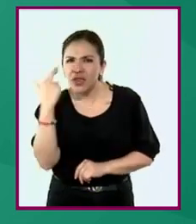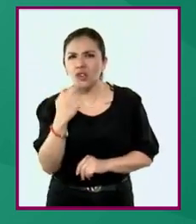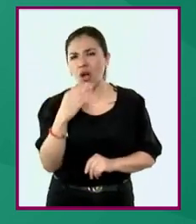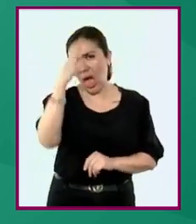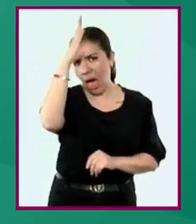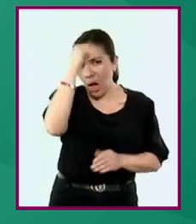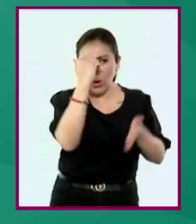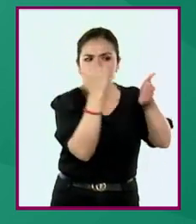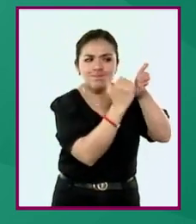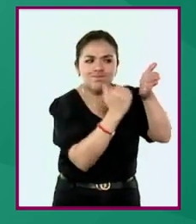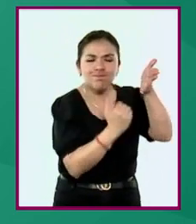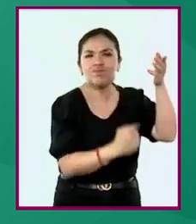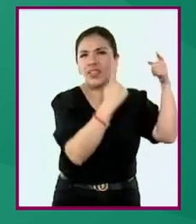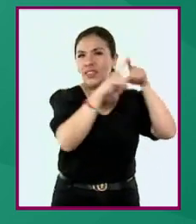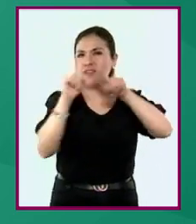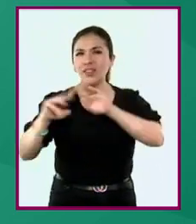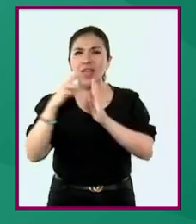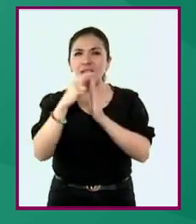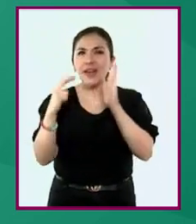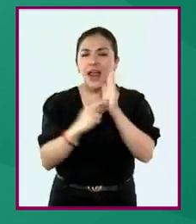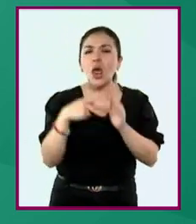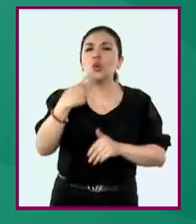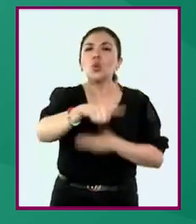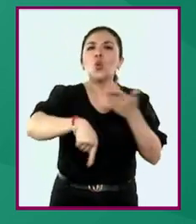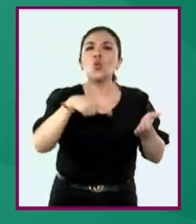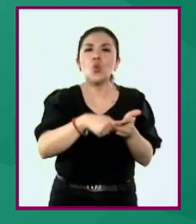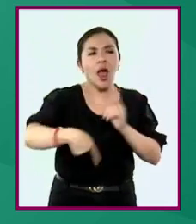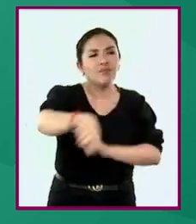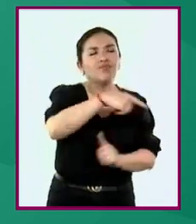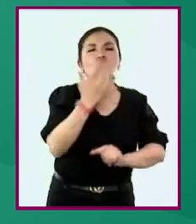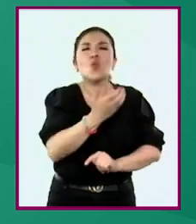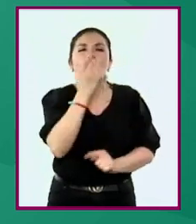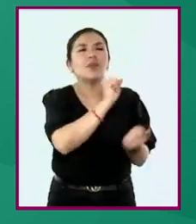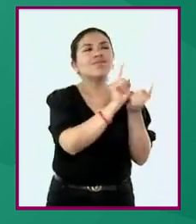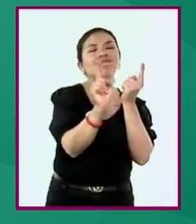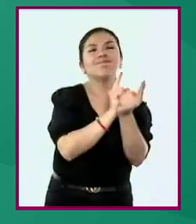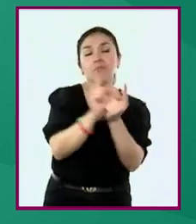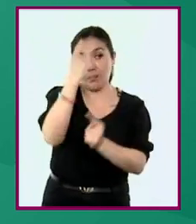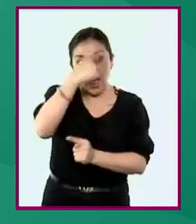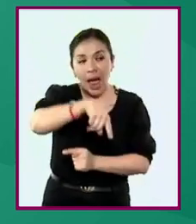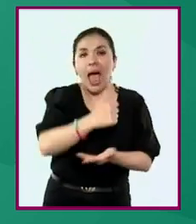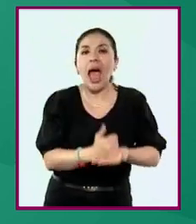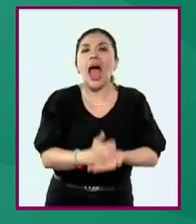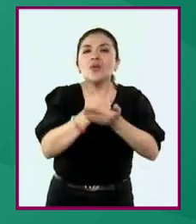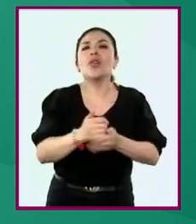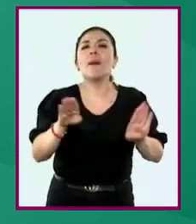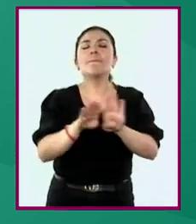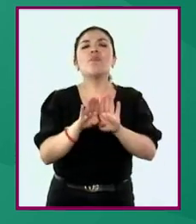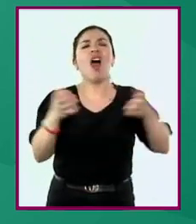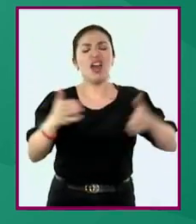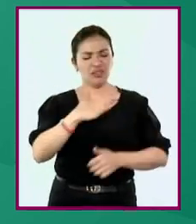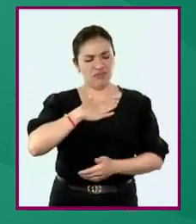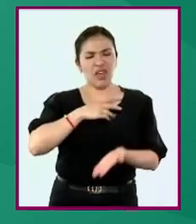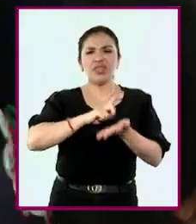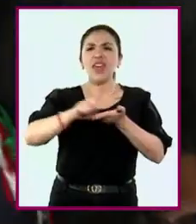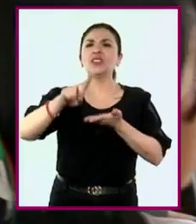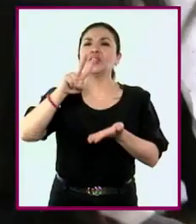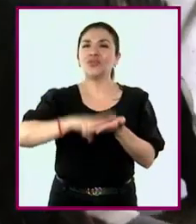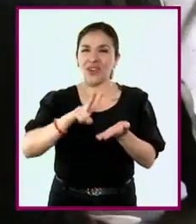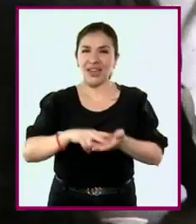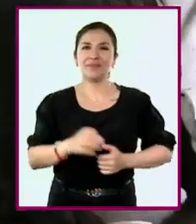revisión de acuerdos y reglas en sus espacios de convivencia que contribuyan al ejercicio de sus derechos.